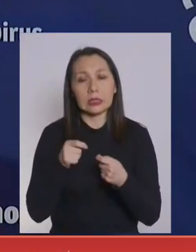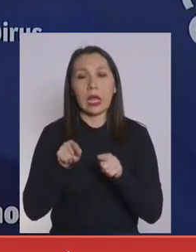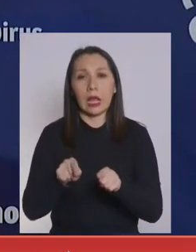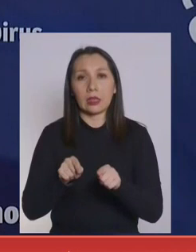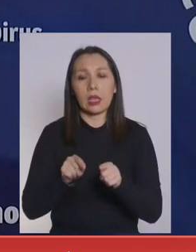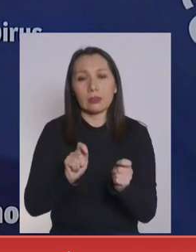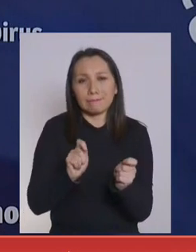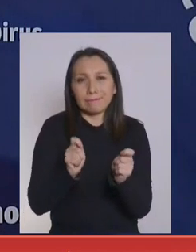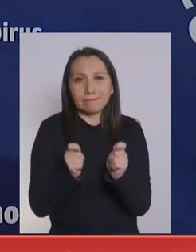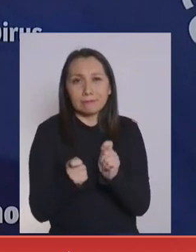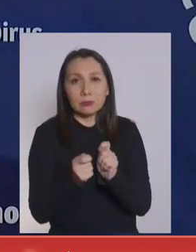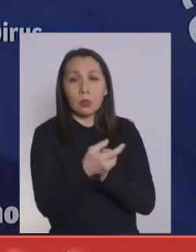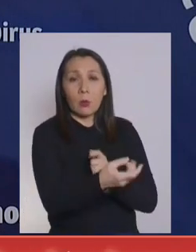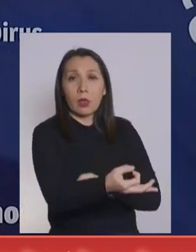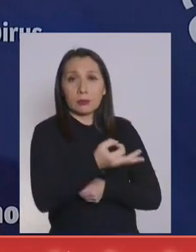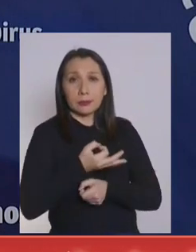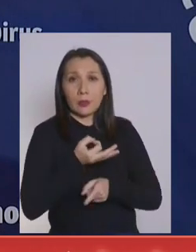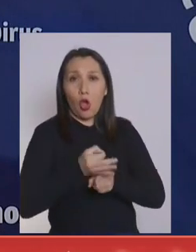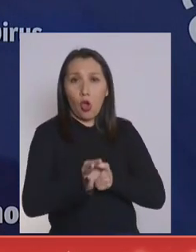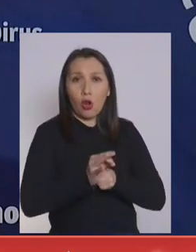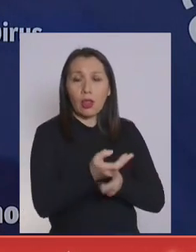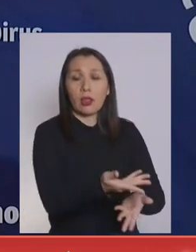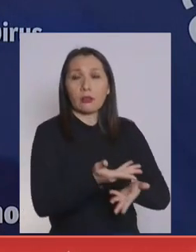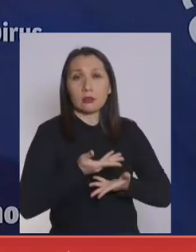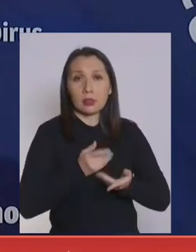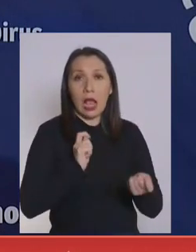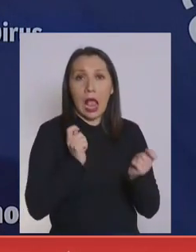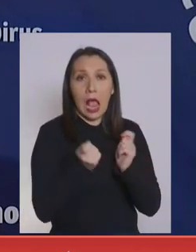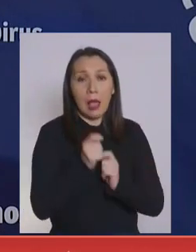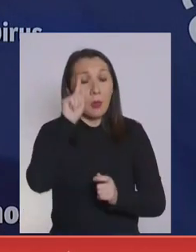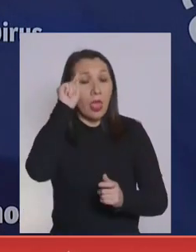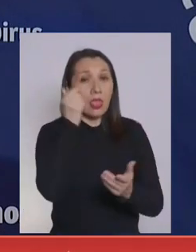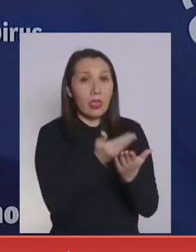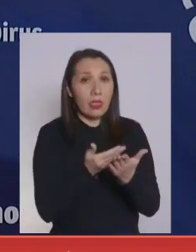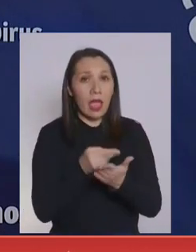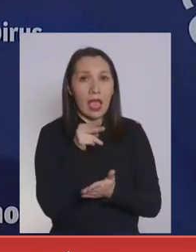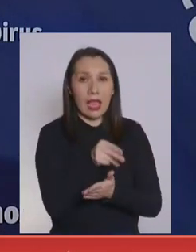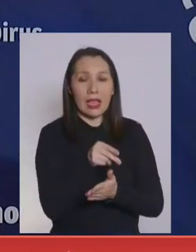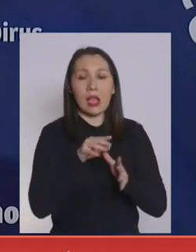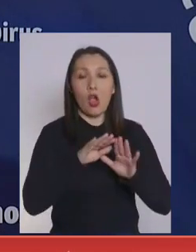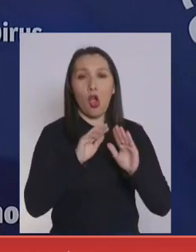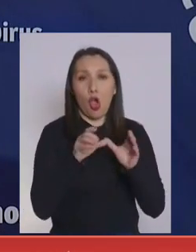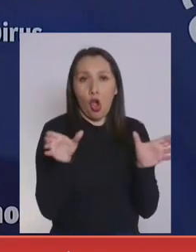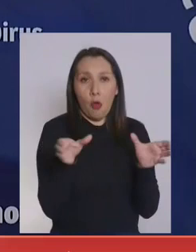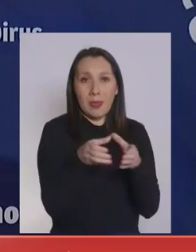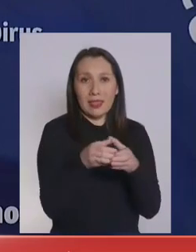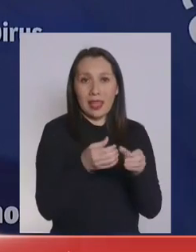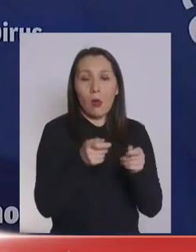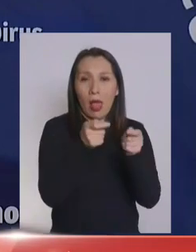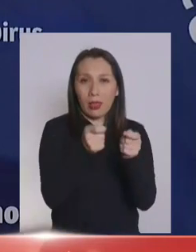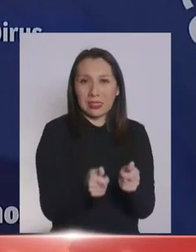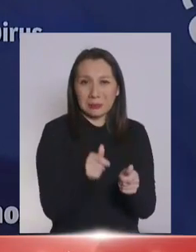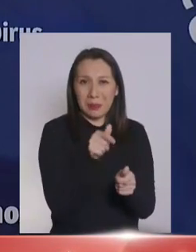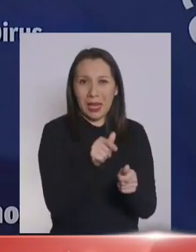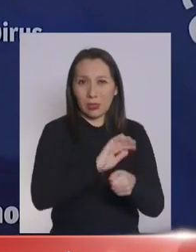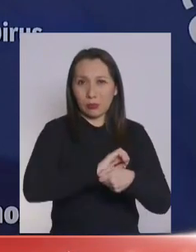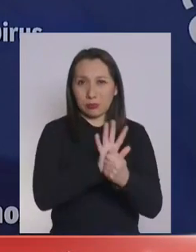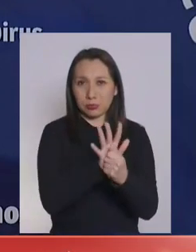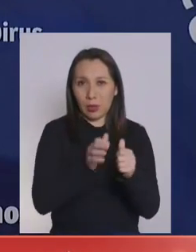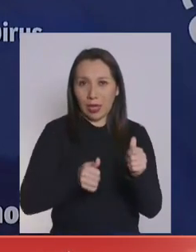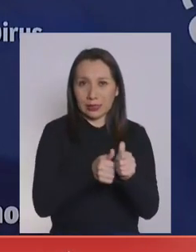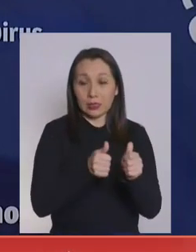obviamente de adaptarse a las sugerencias y cambios propuestos por este comité que para nosotros es muy importante.